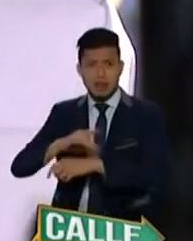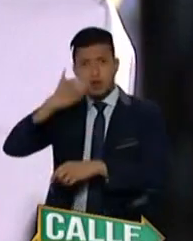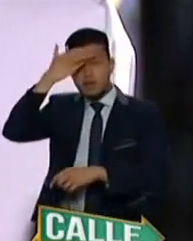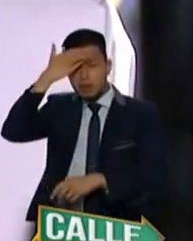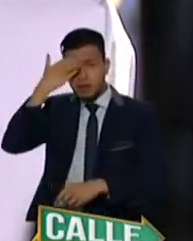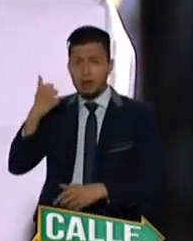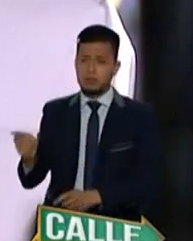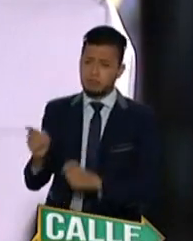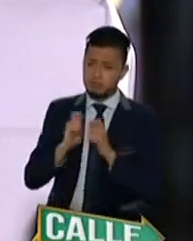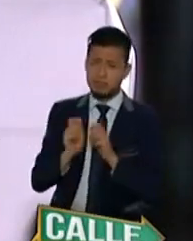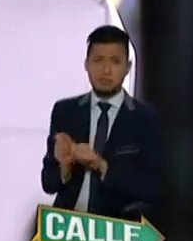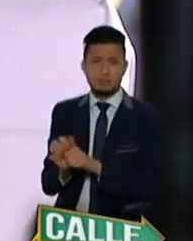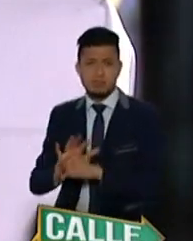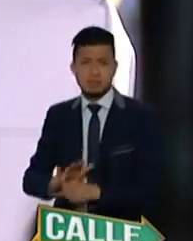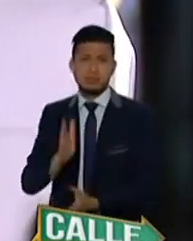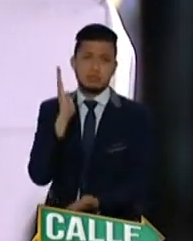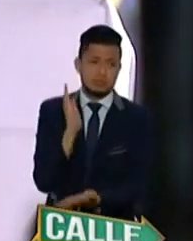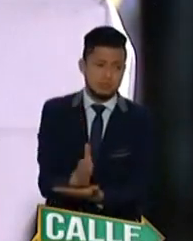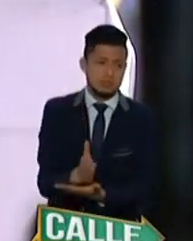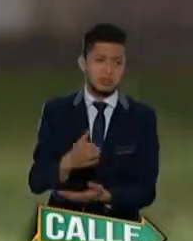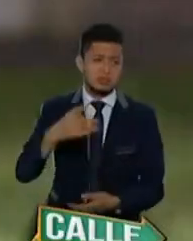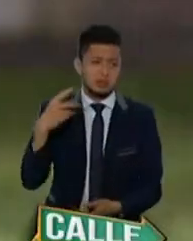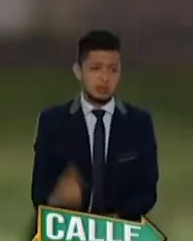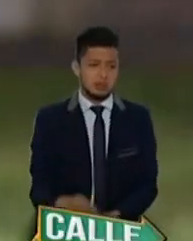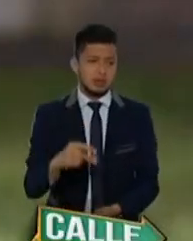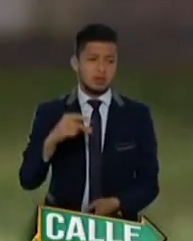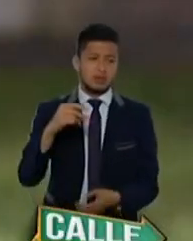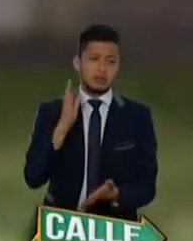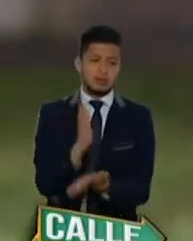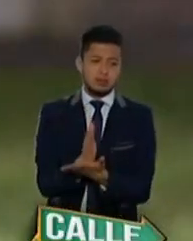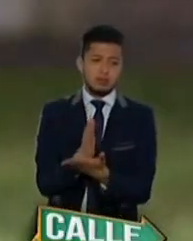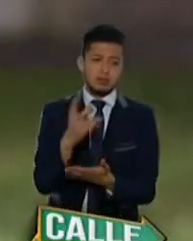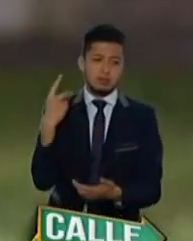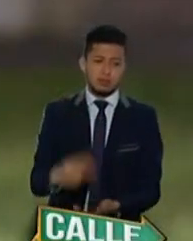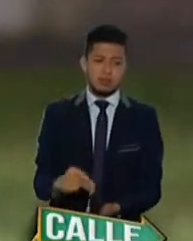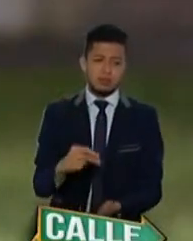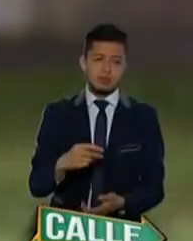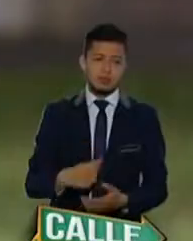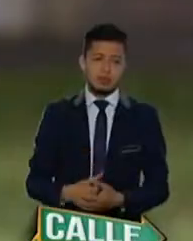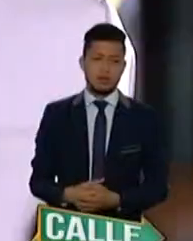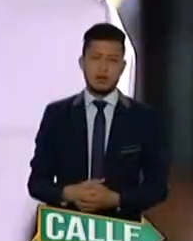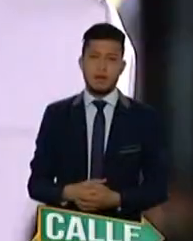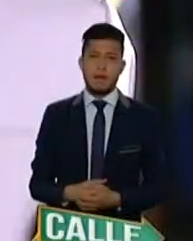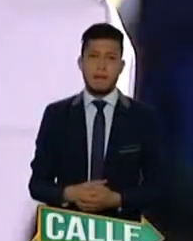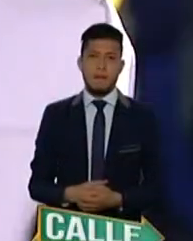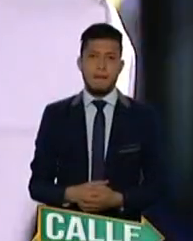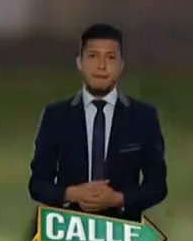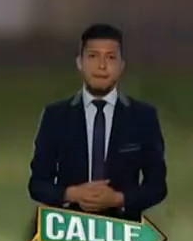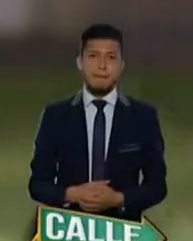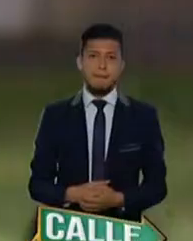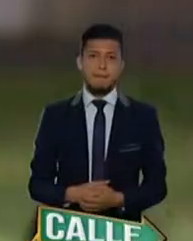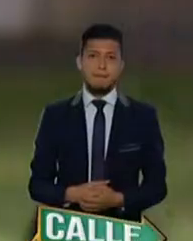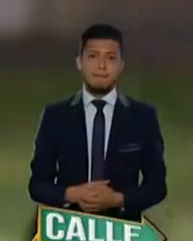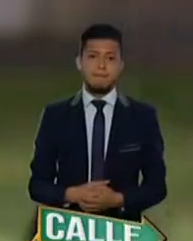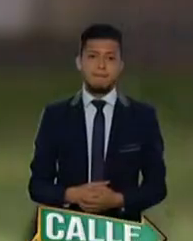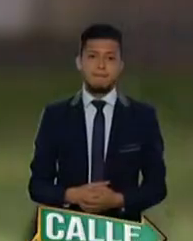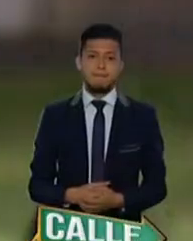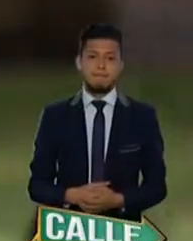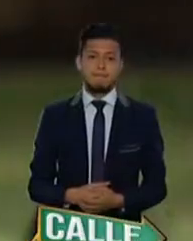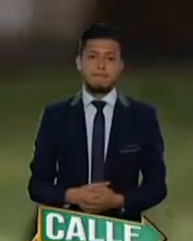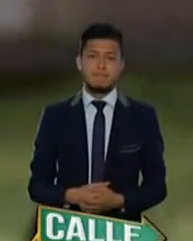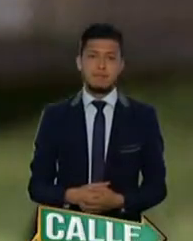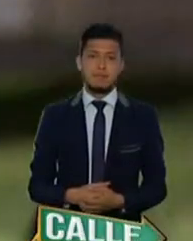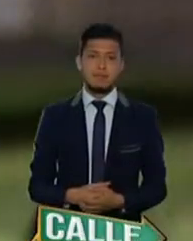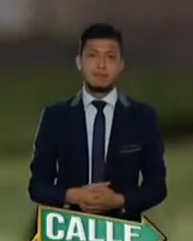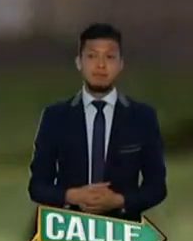fallecieron, también es en honor a ellos esta jornada. Por supuesto que sí. Y en parte esa es nuestra emoción. Tenemos ya el Instituto